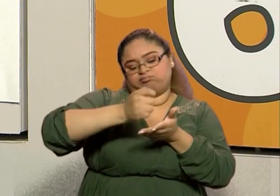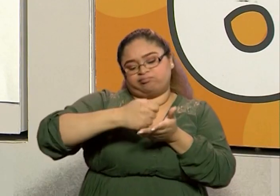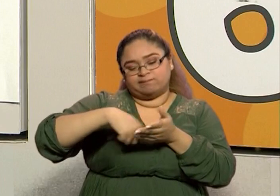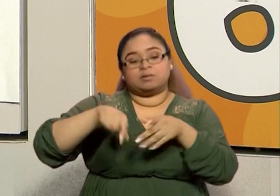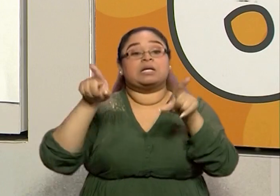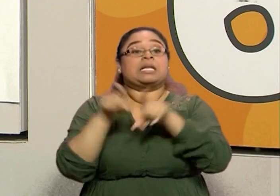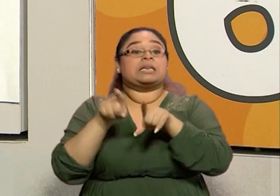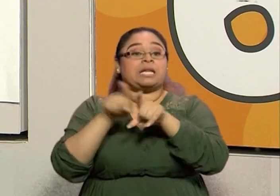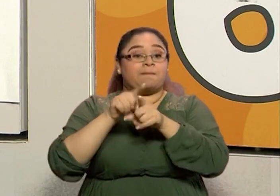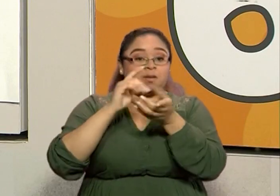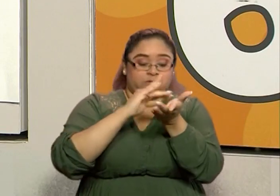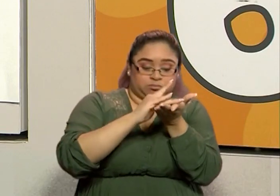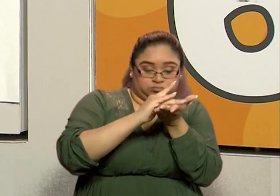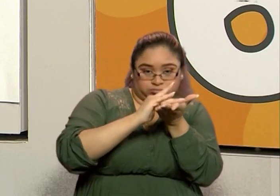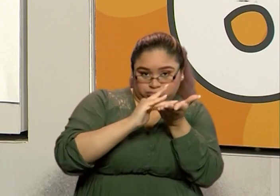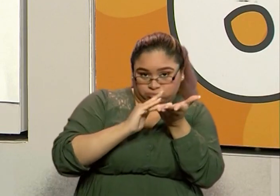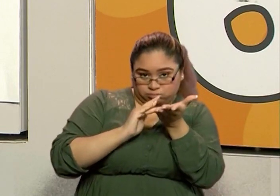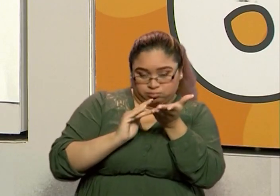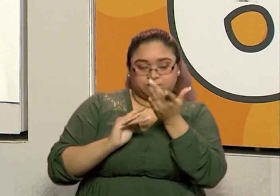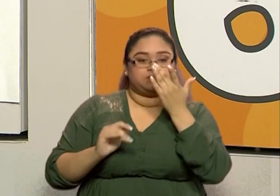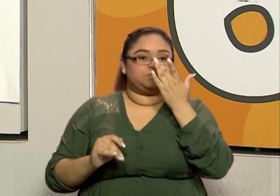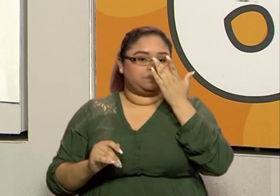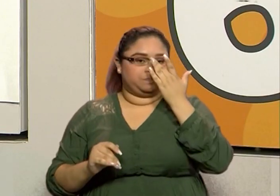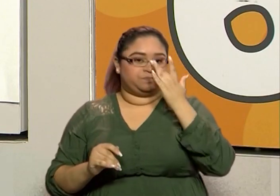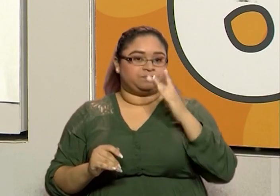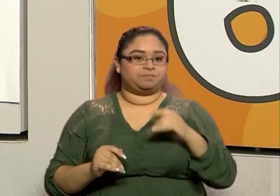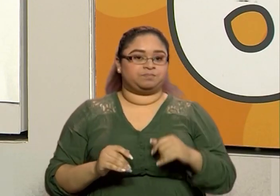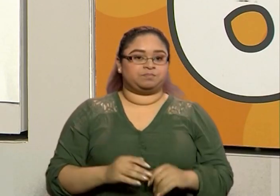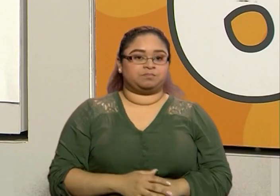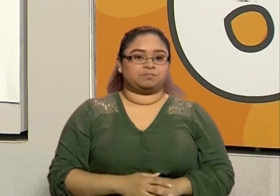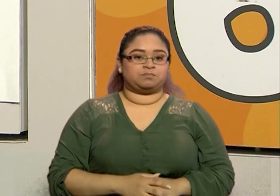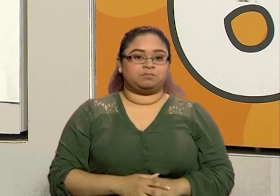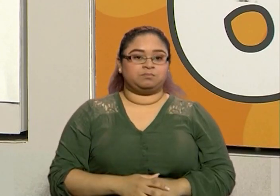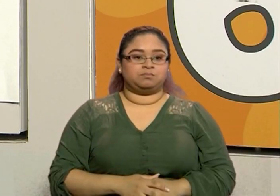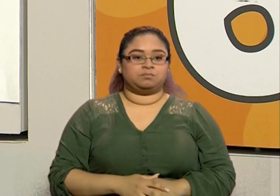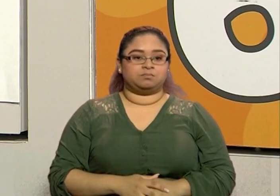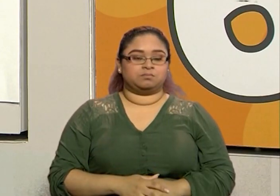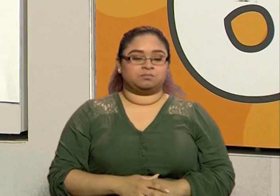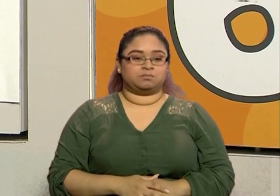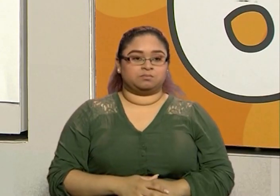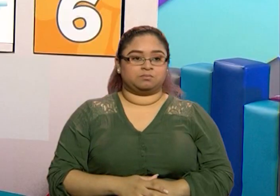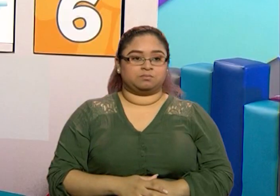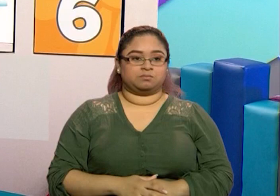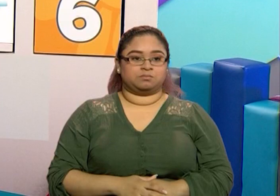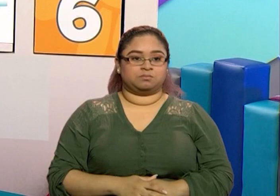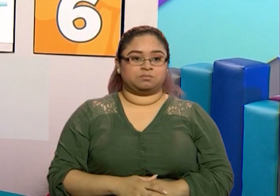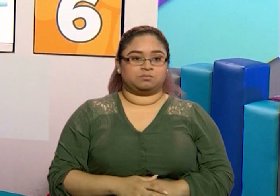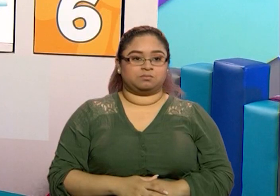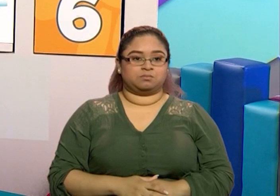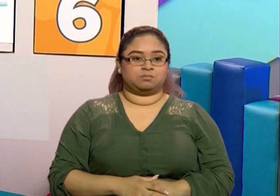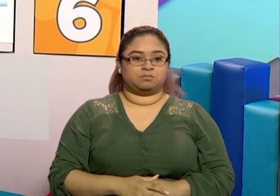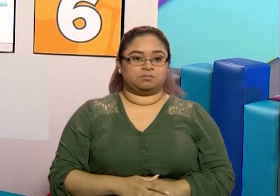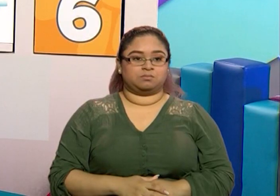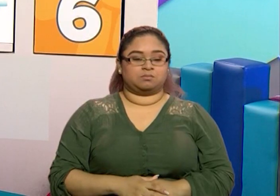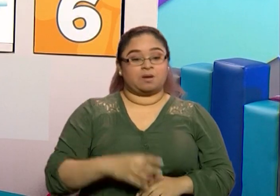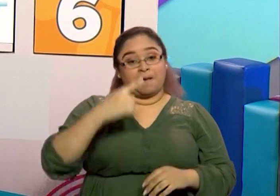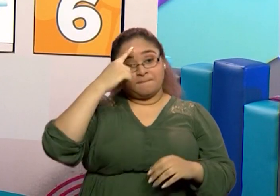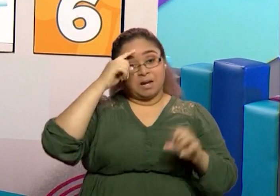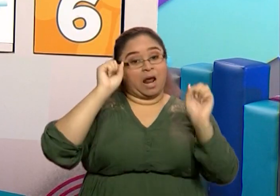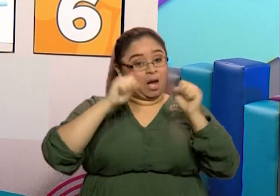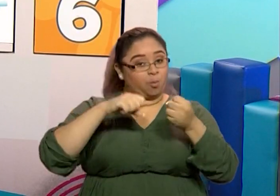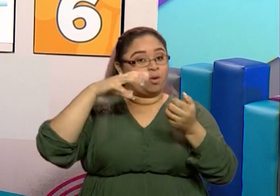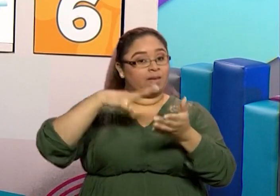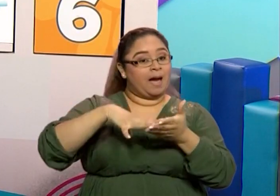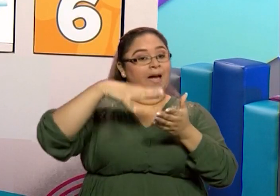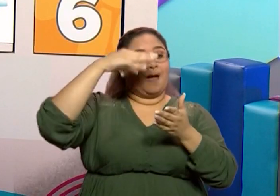en el sistema braille, tenemos aquí la transcripción para que ellos puedan guiarse y puedan saber qué